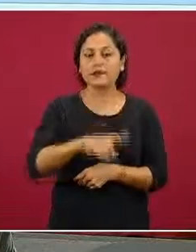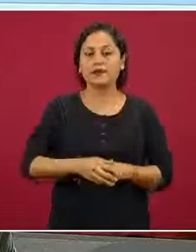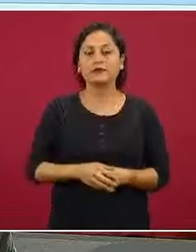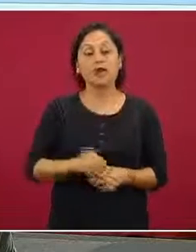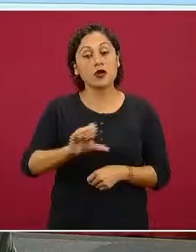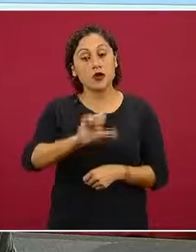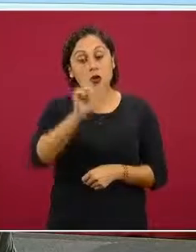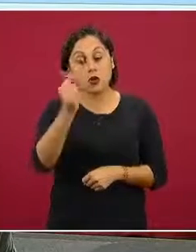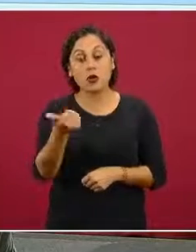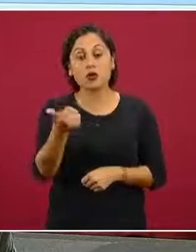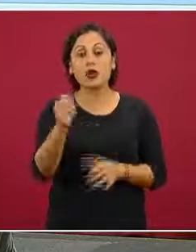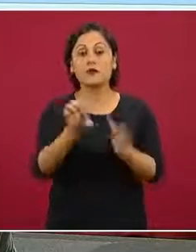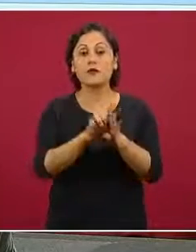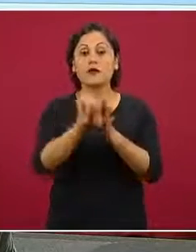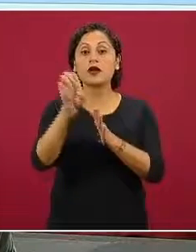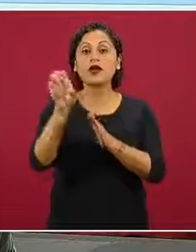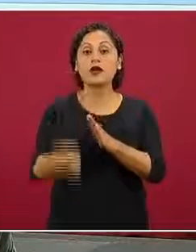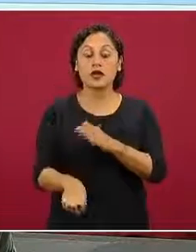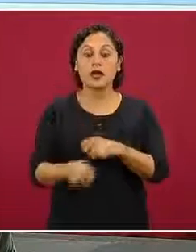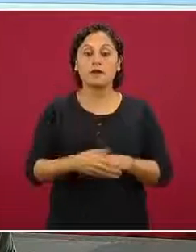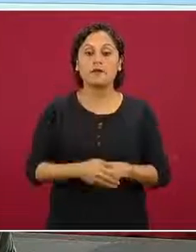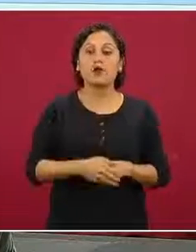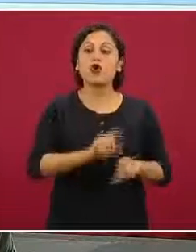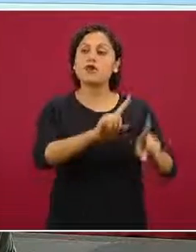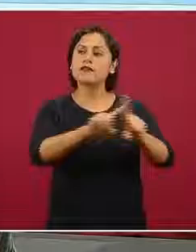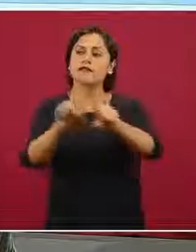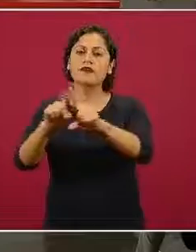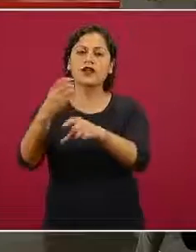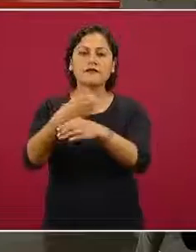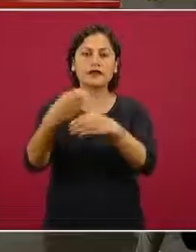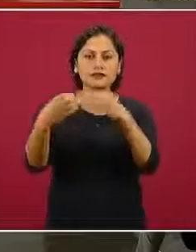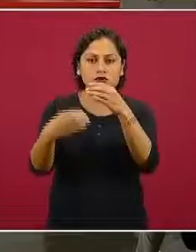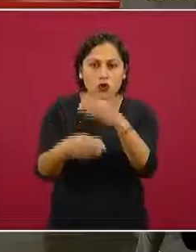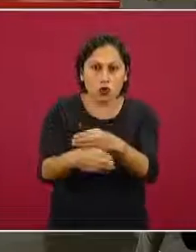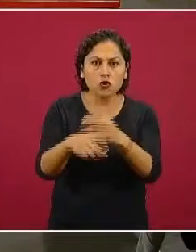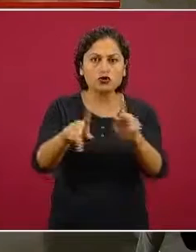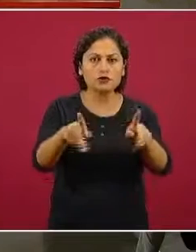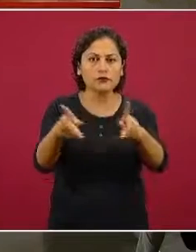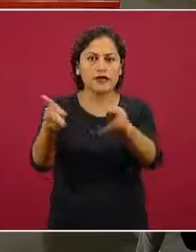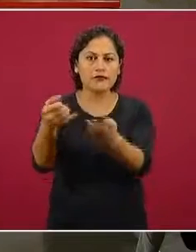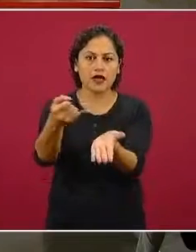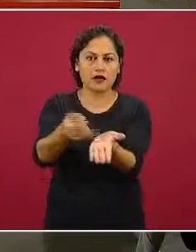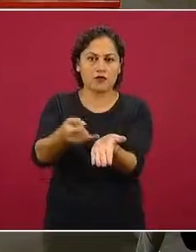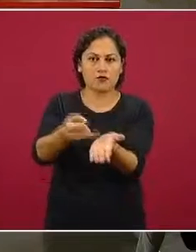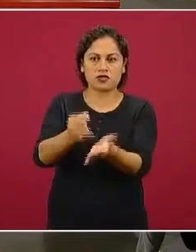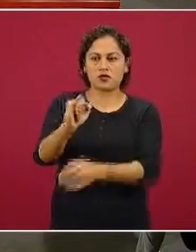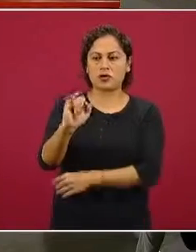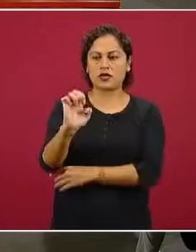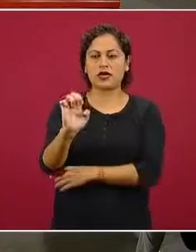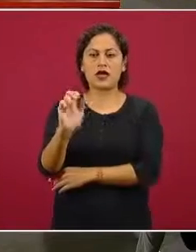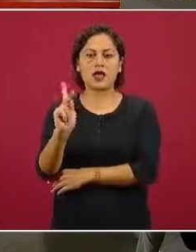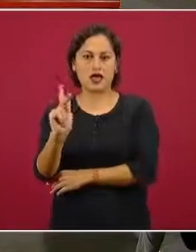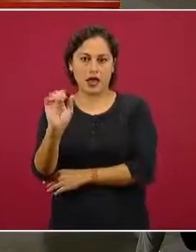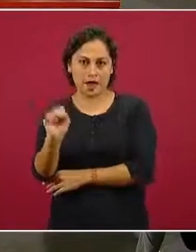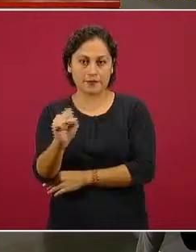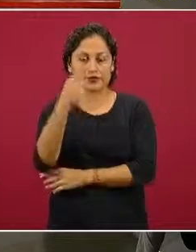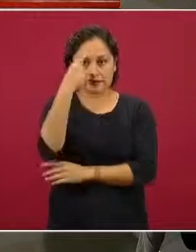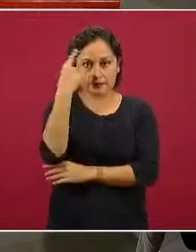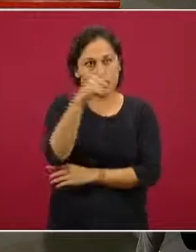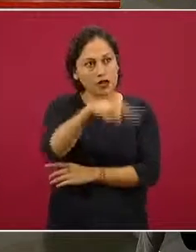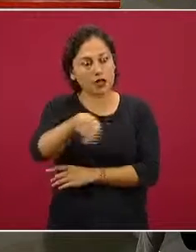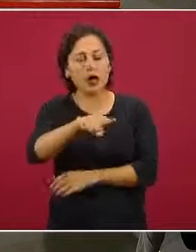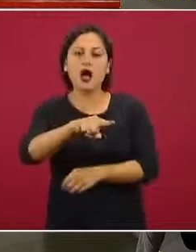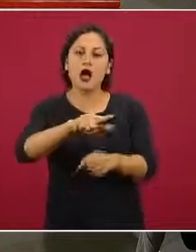pases, que es el impuesto especial de productos, el IEPS para bebidas azucaradas, el cómo poderlo ir